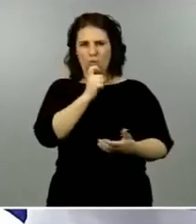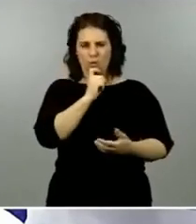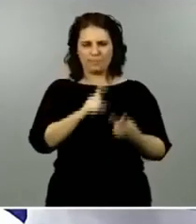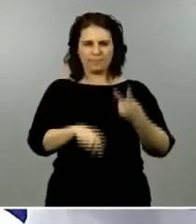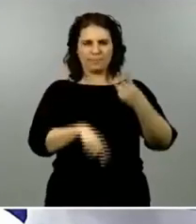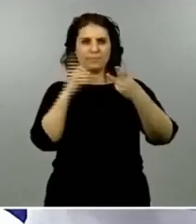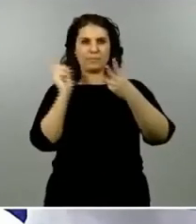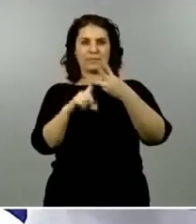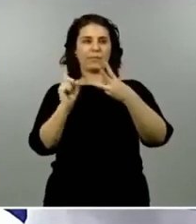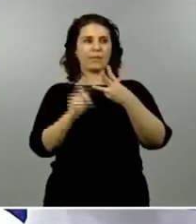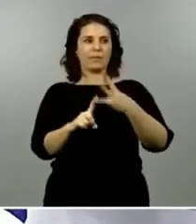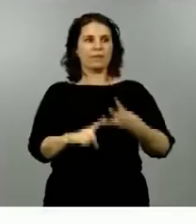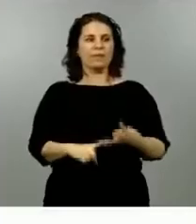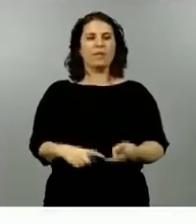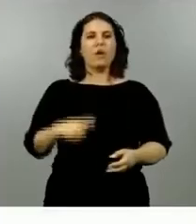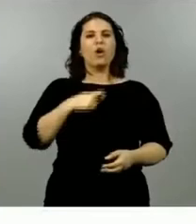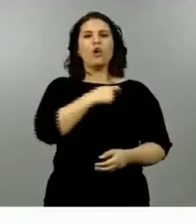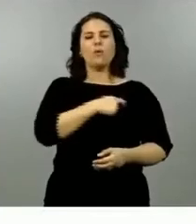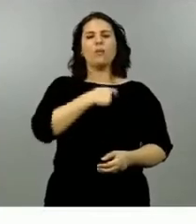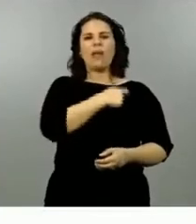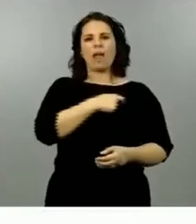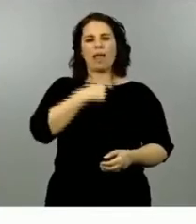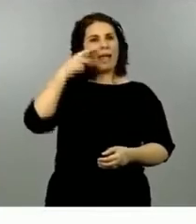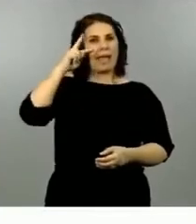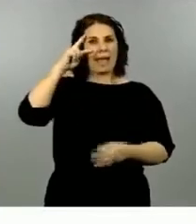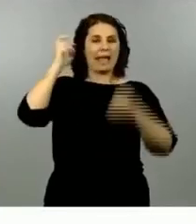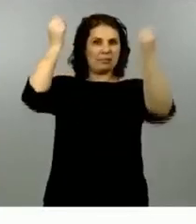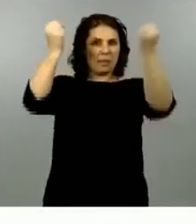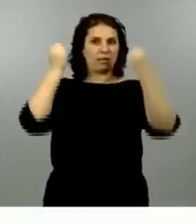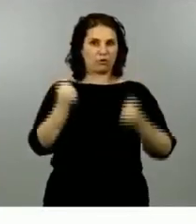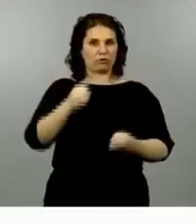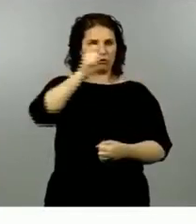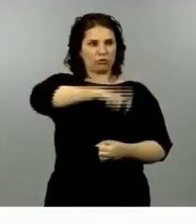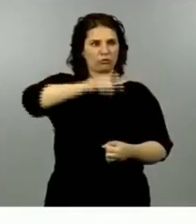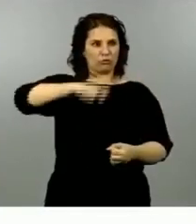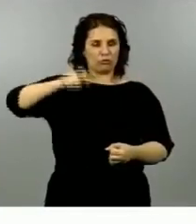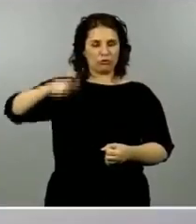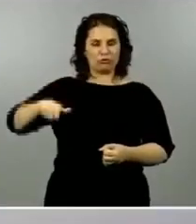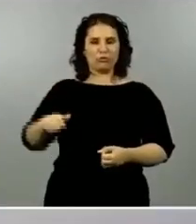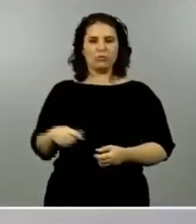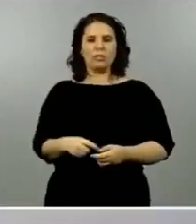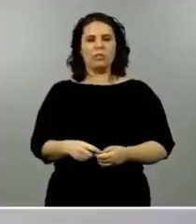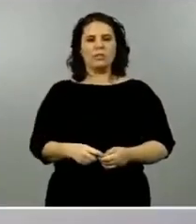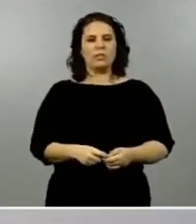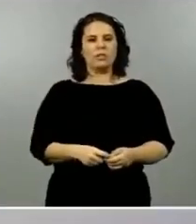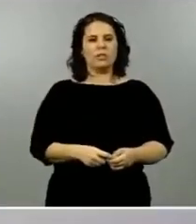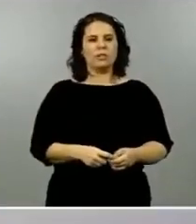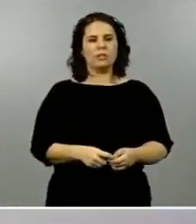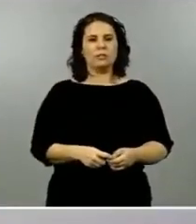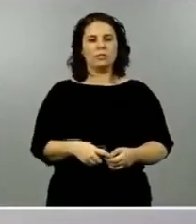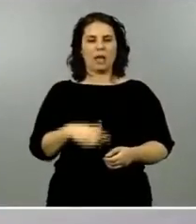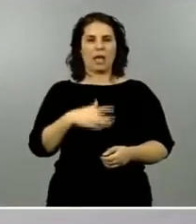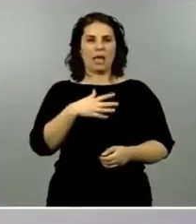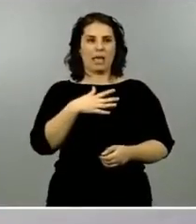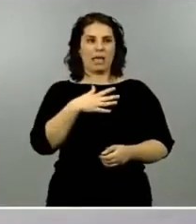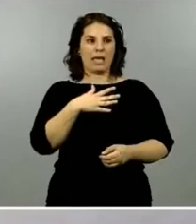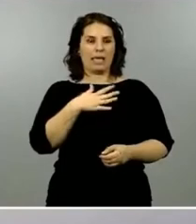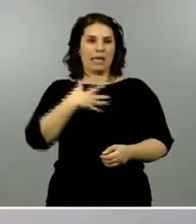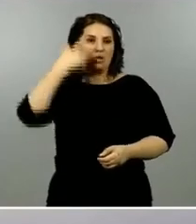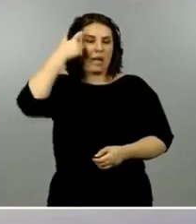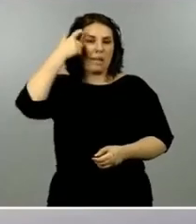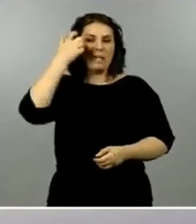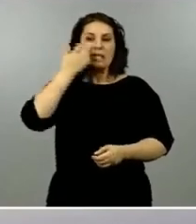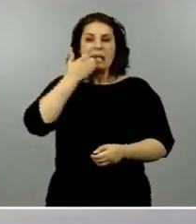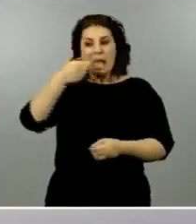tema del comité de expertos saber de alguna manera si los nombres no se están haciendo públicos sobre todo los nombres